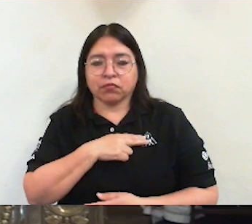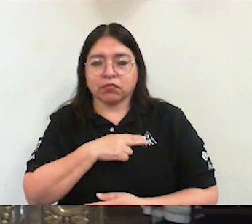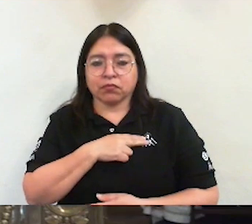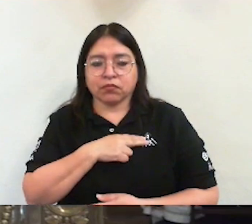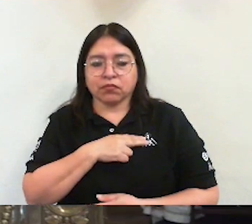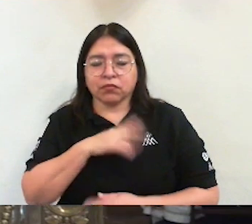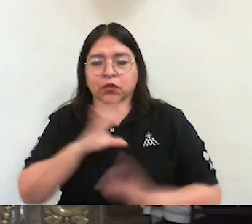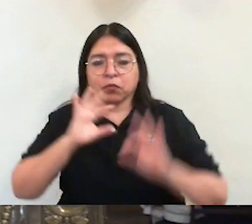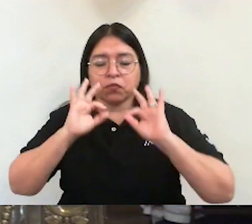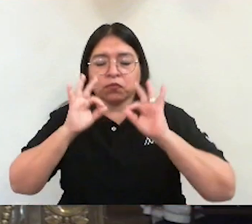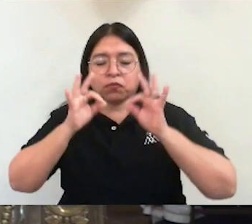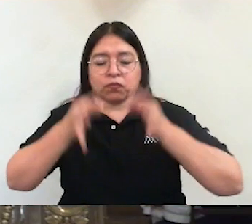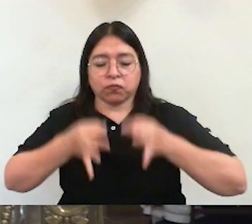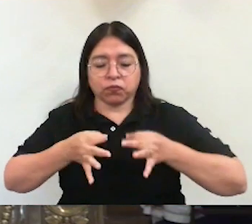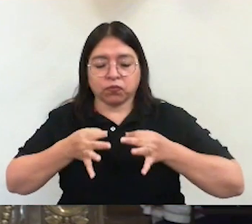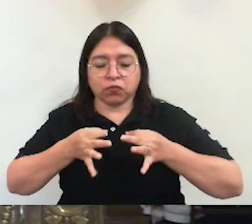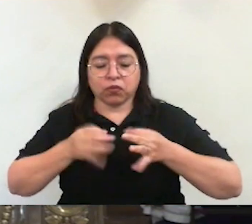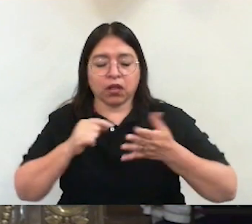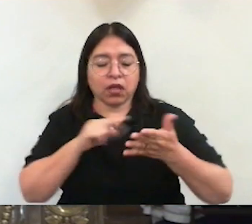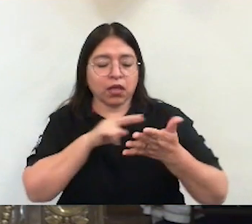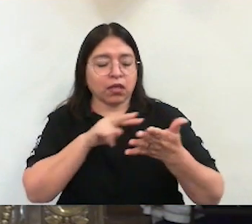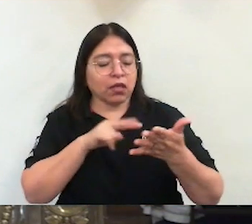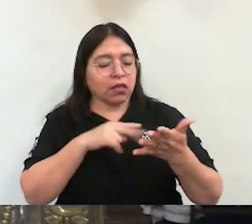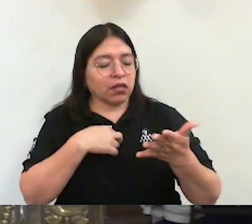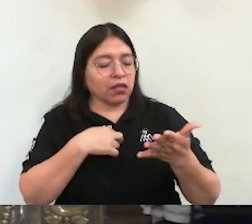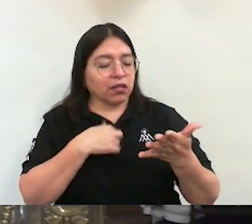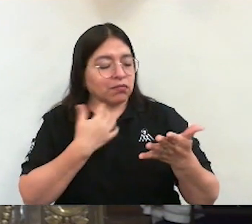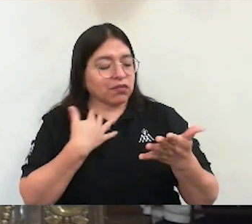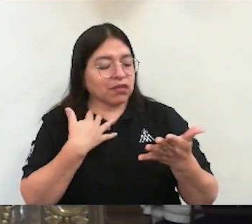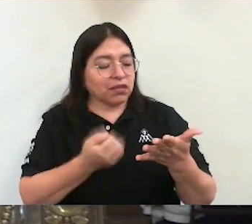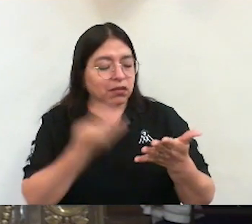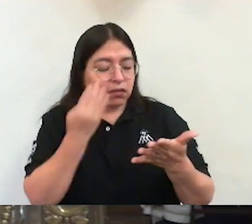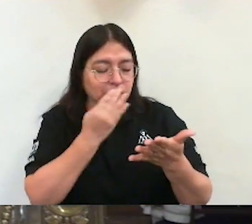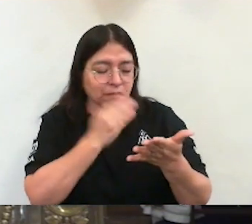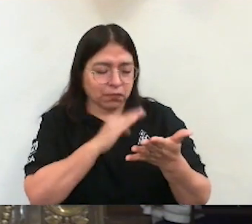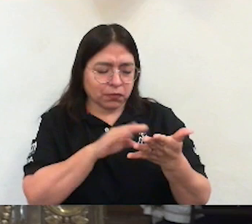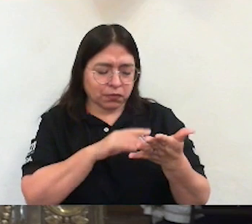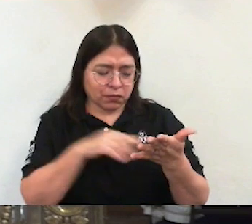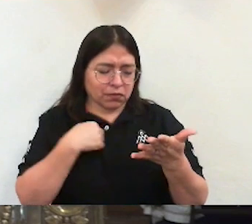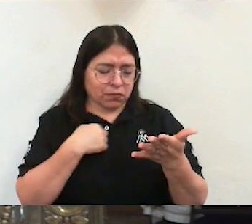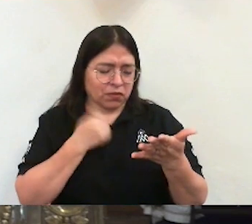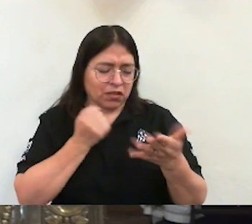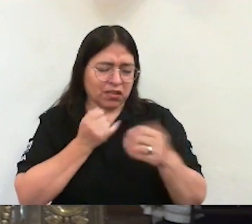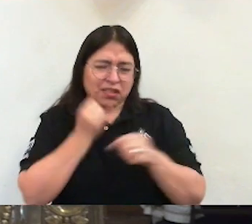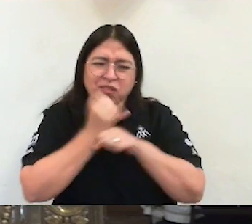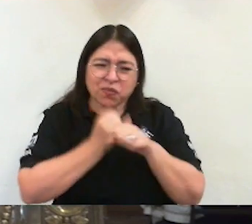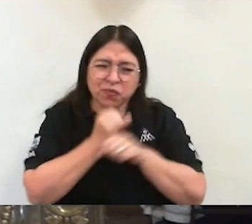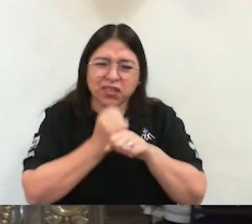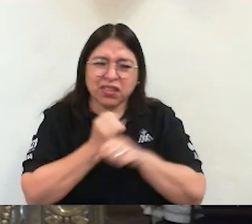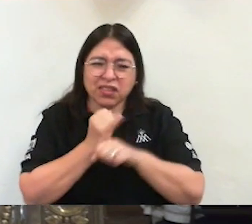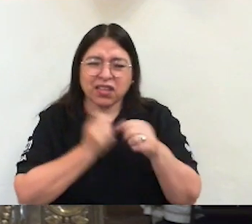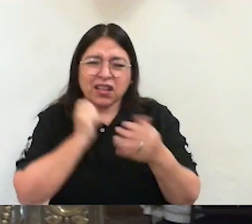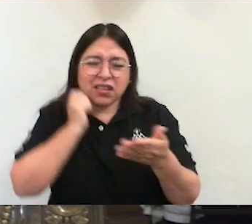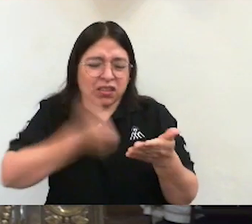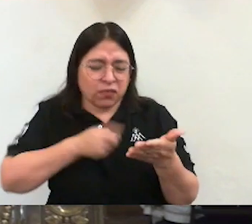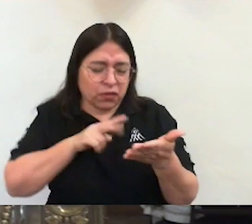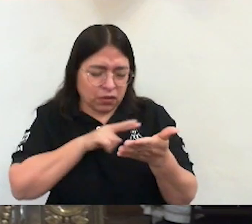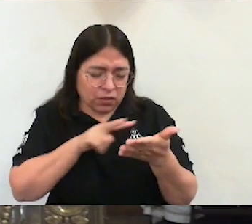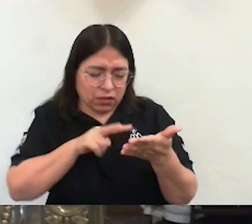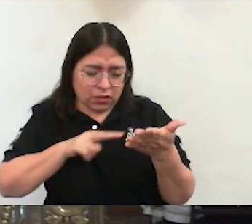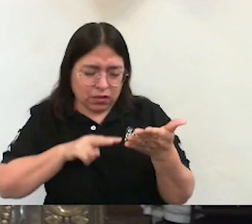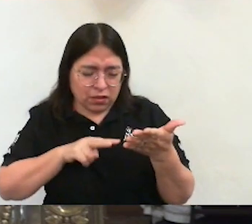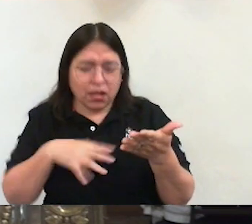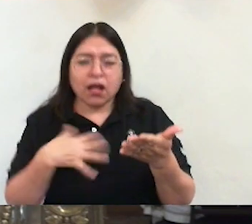correcto de la lectura de la palabra de Dios. Y no hay otro